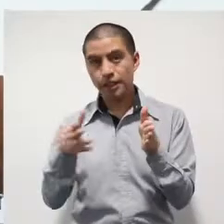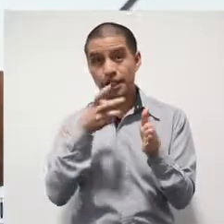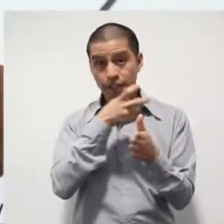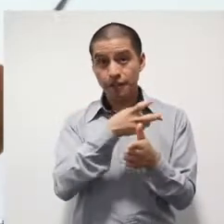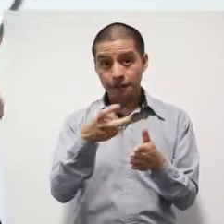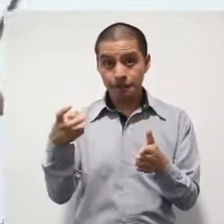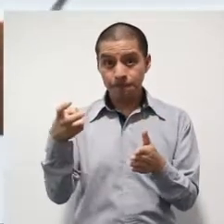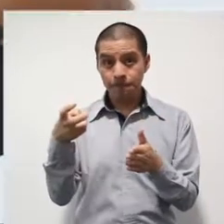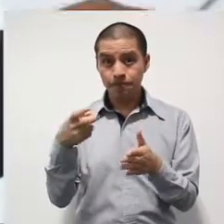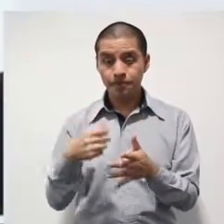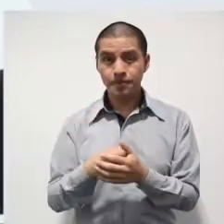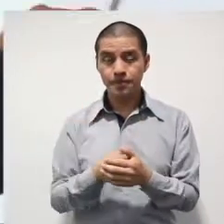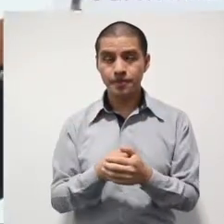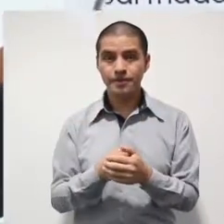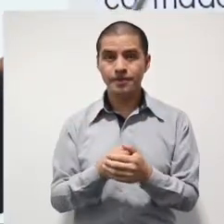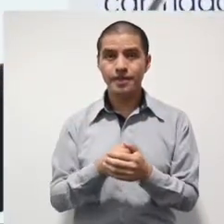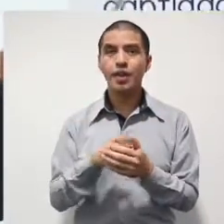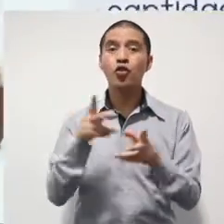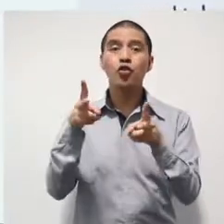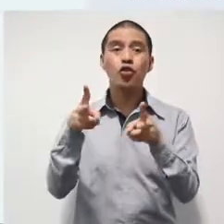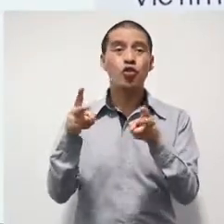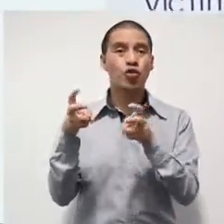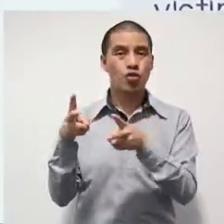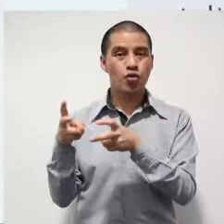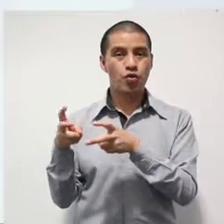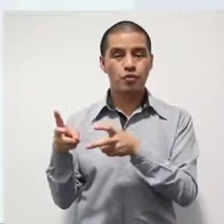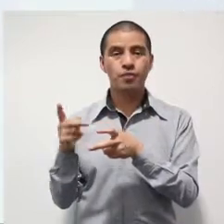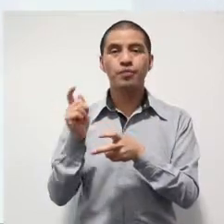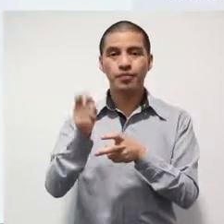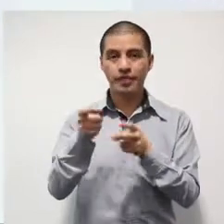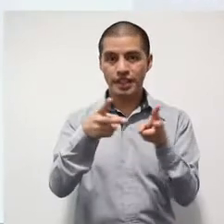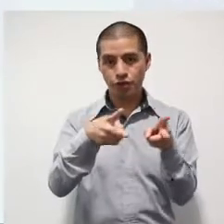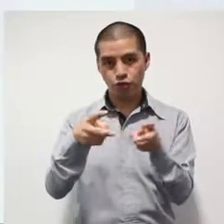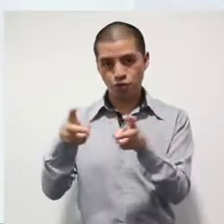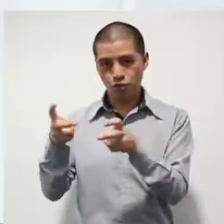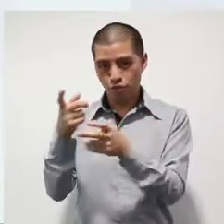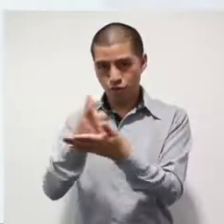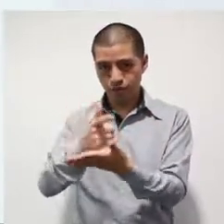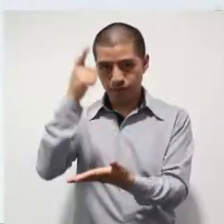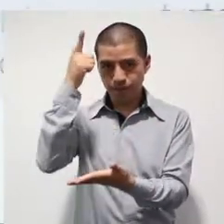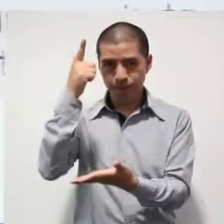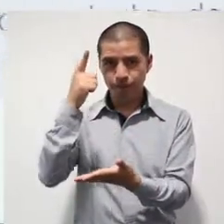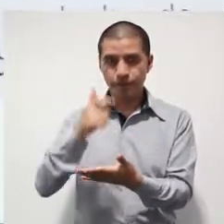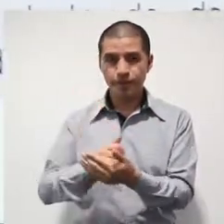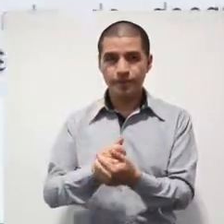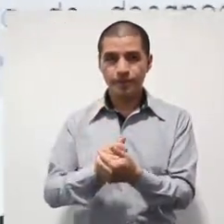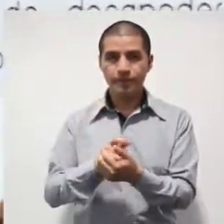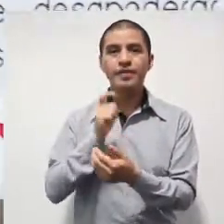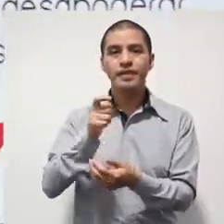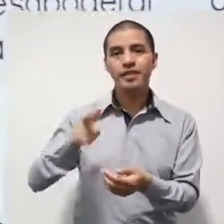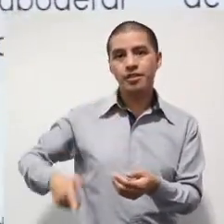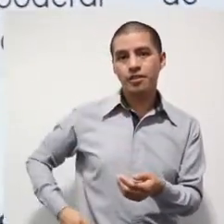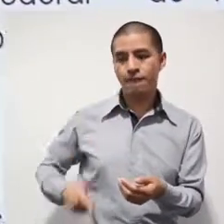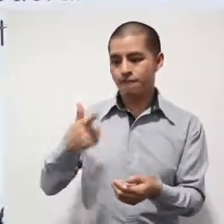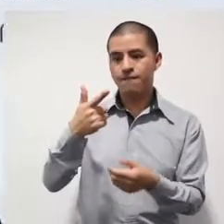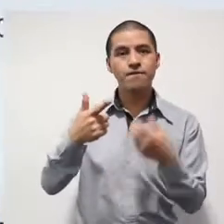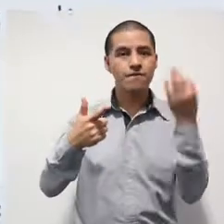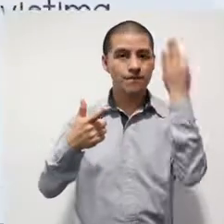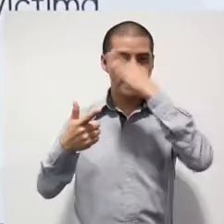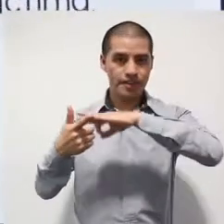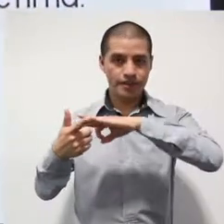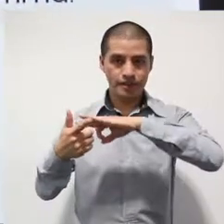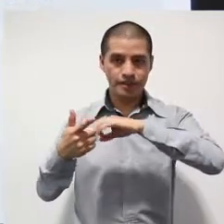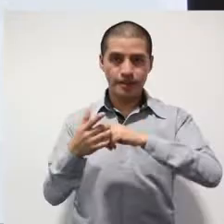en estos casos se cometieron los robos. Estás hablando de robo agravado con una réplica, con una